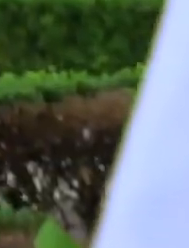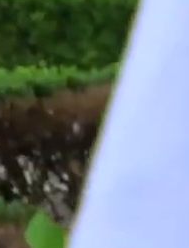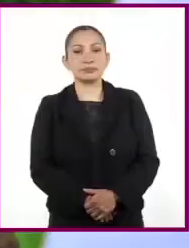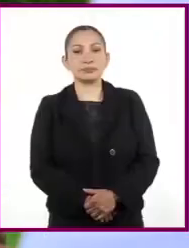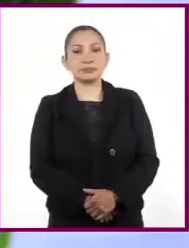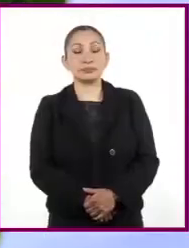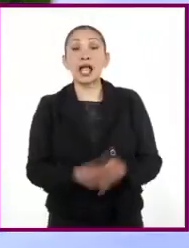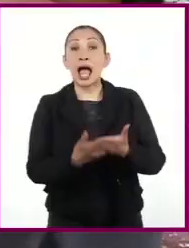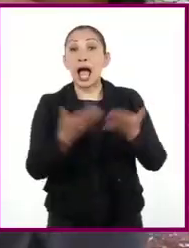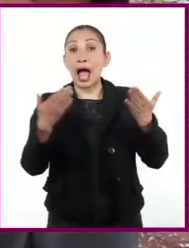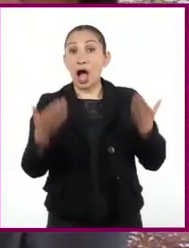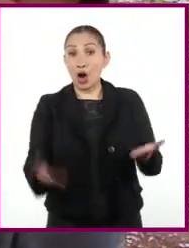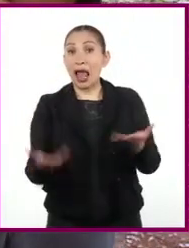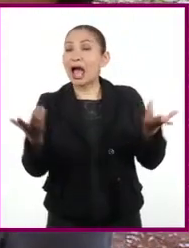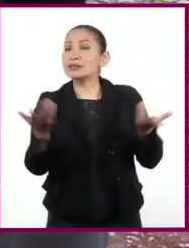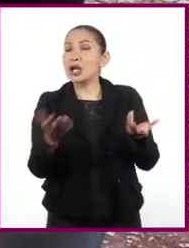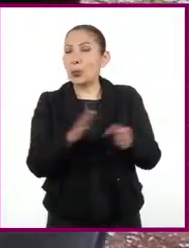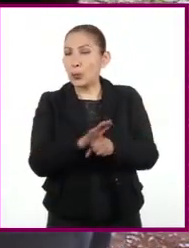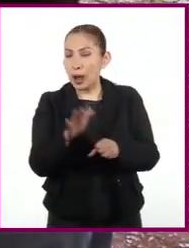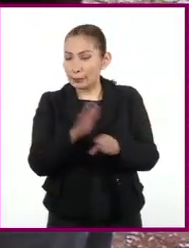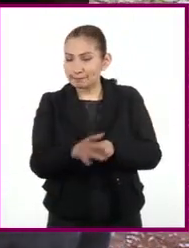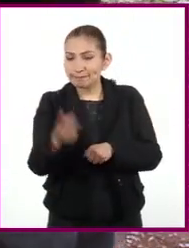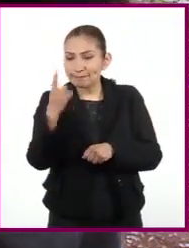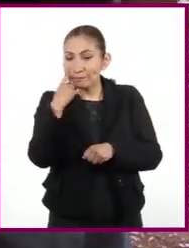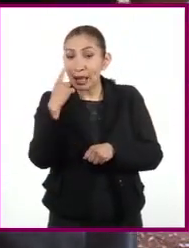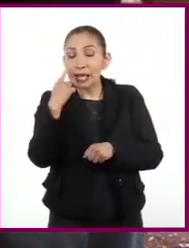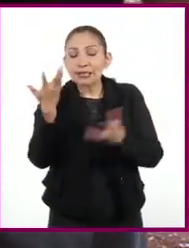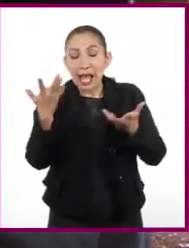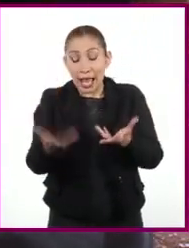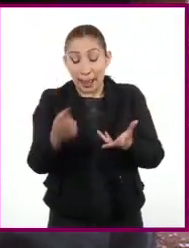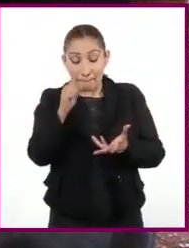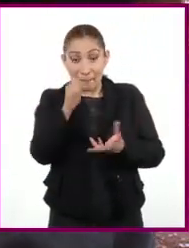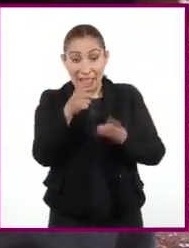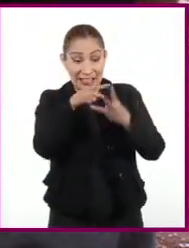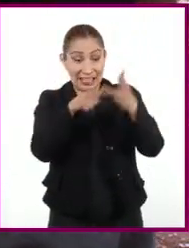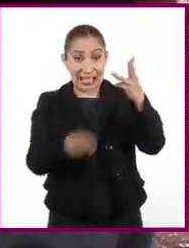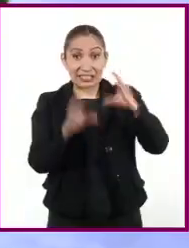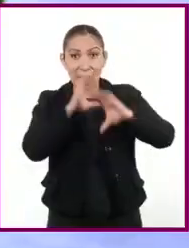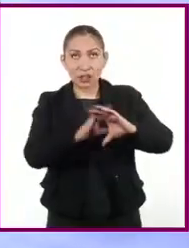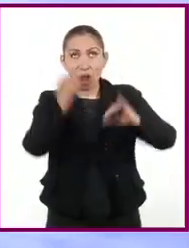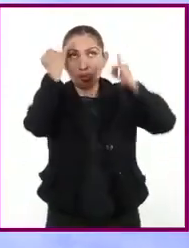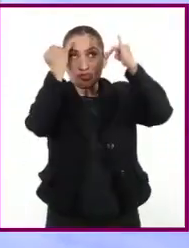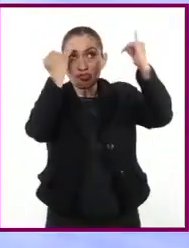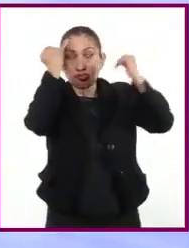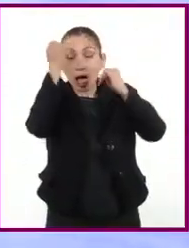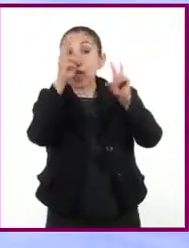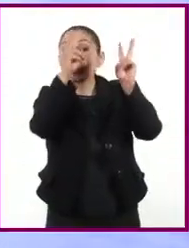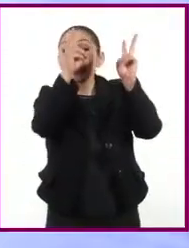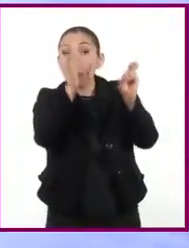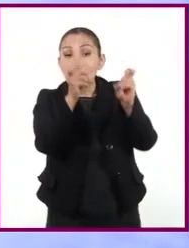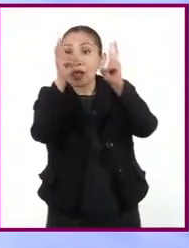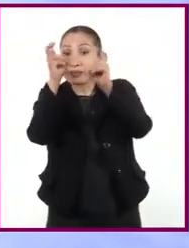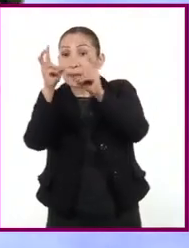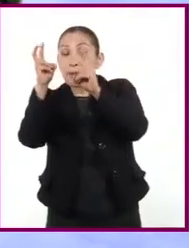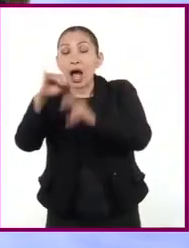Ahora, lo que tendremos que hacer es componer tres canciones con el tema de la jungla.